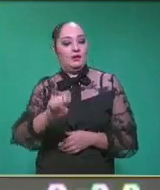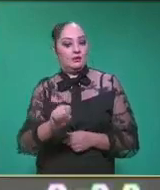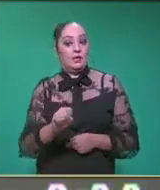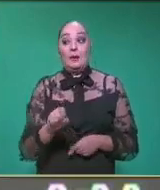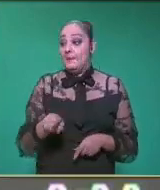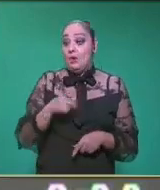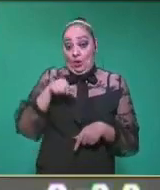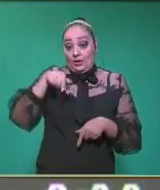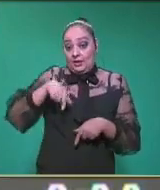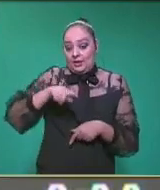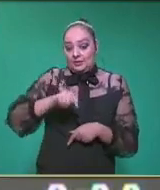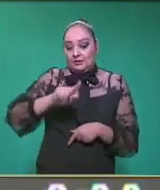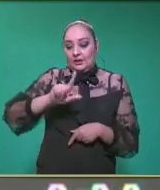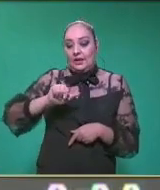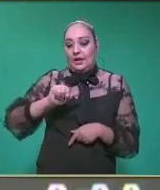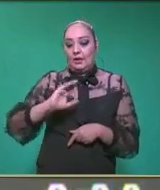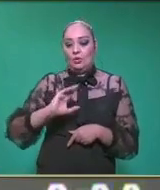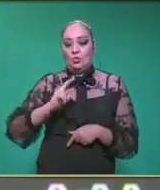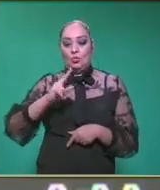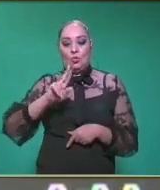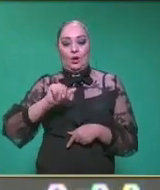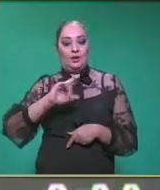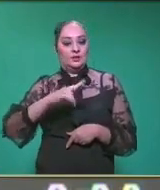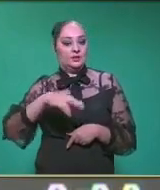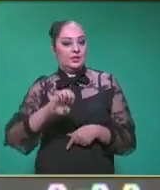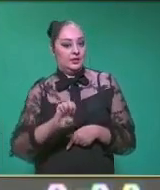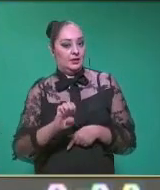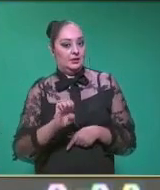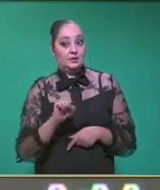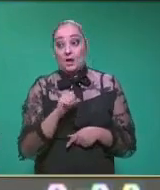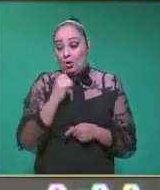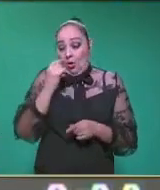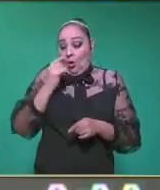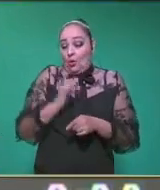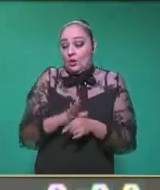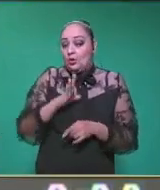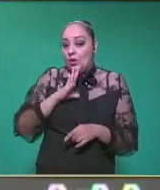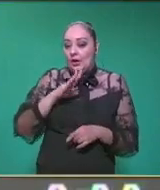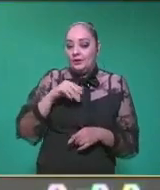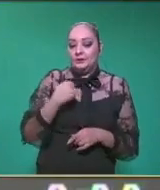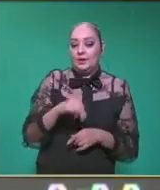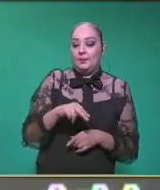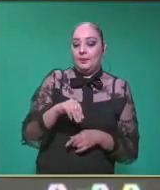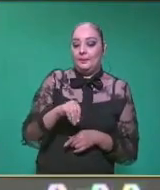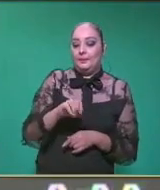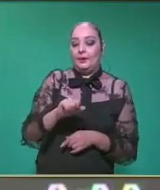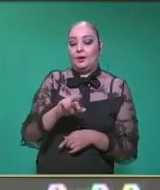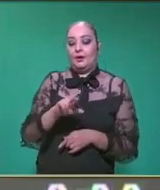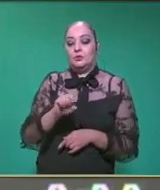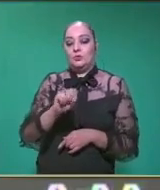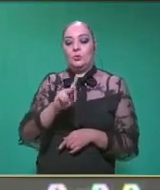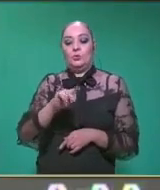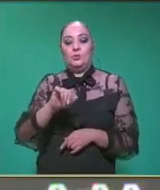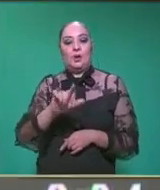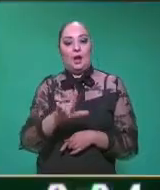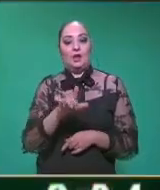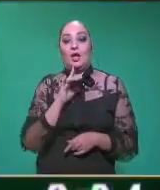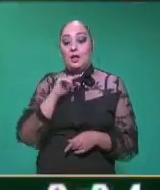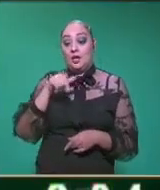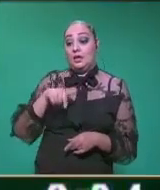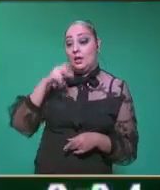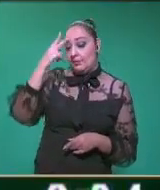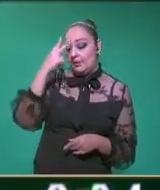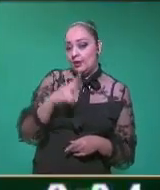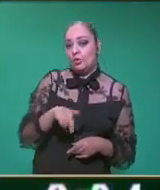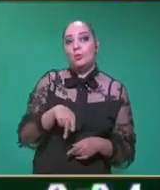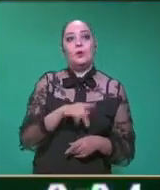el único marsupial que tenemos en México, aunque no es la única especie de tlacuache que tenemos, que nos lleva a nuestro punto